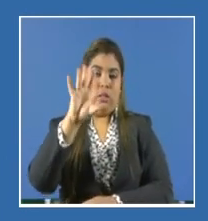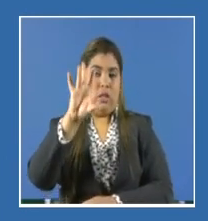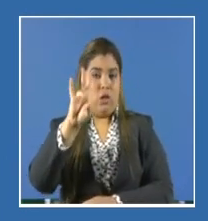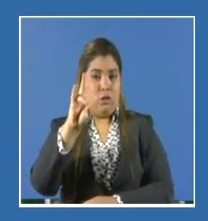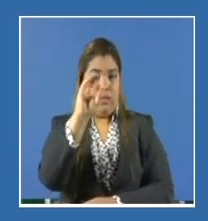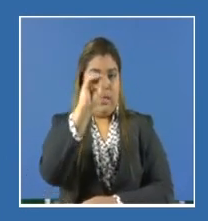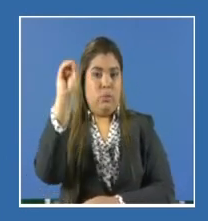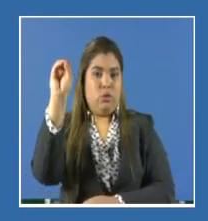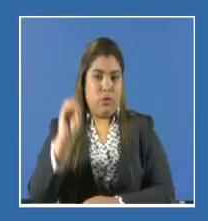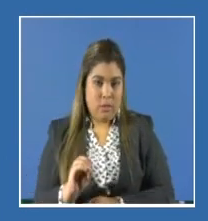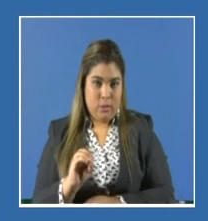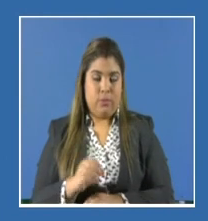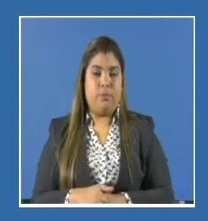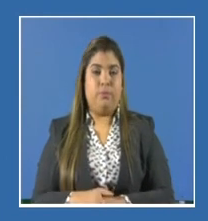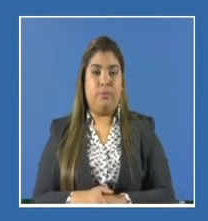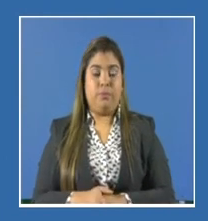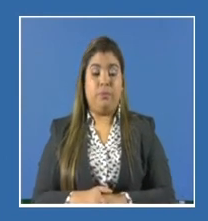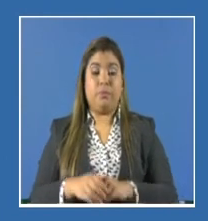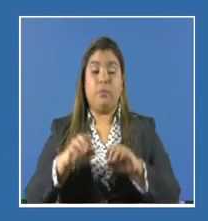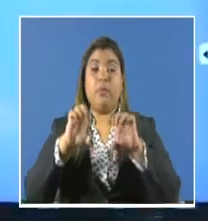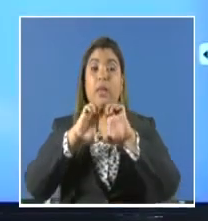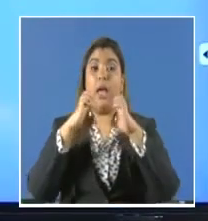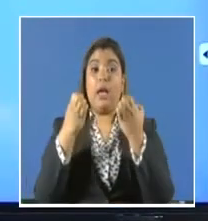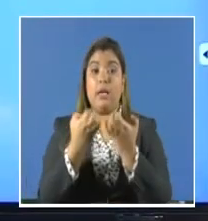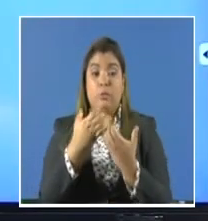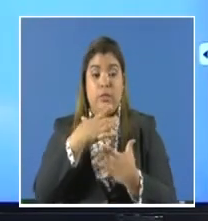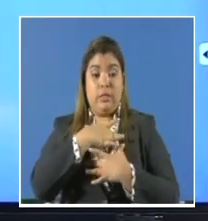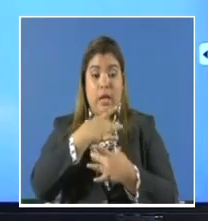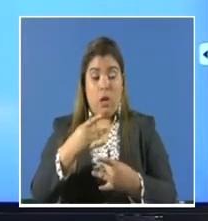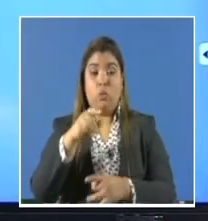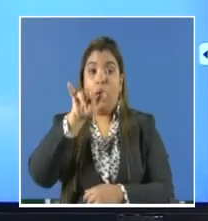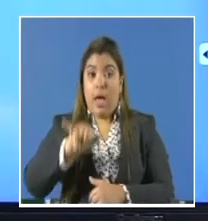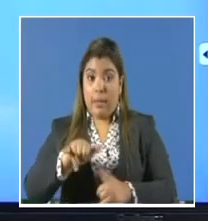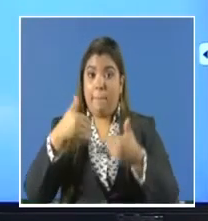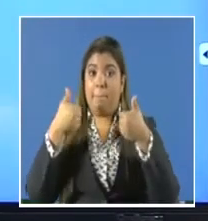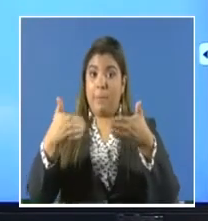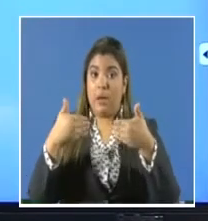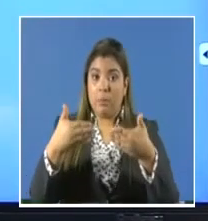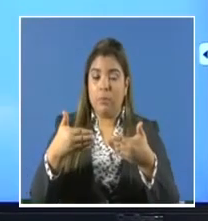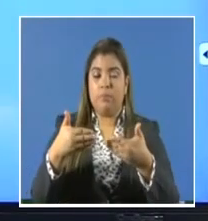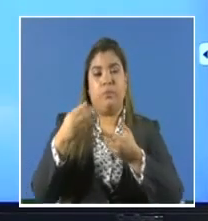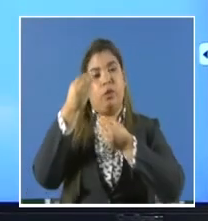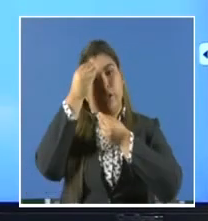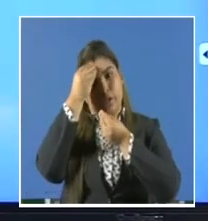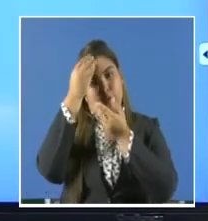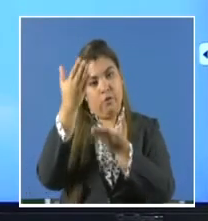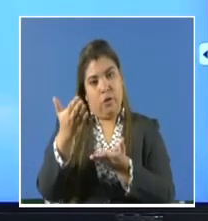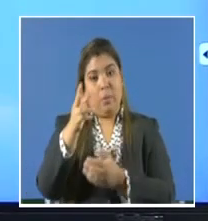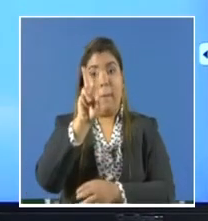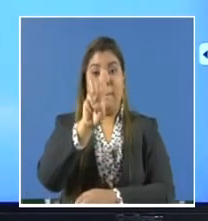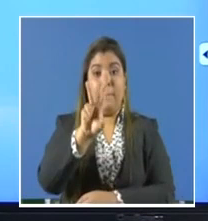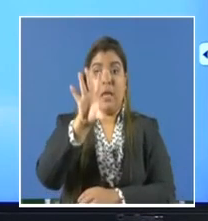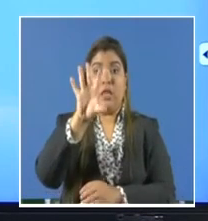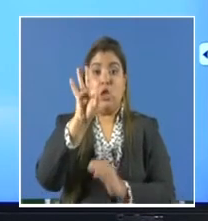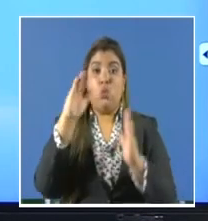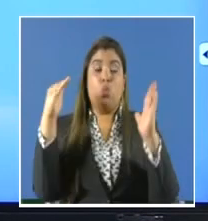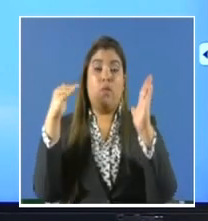El Sistema de Vigilancia Epidemiológica de Panamá reporta 29